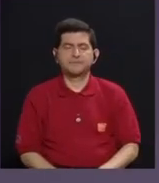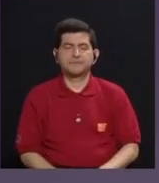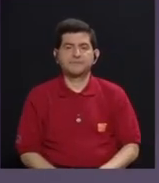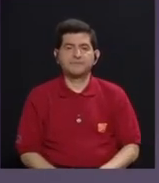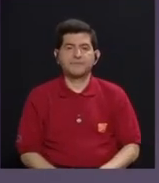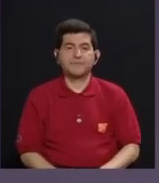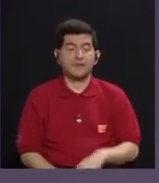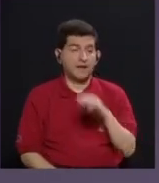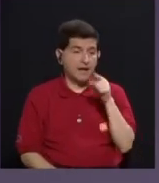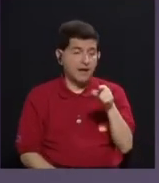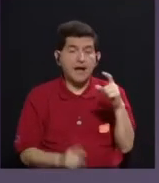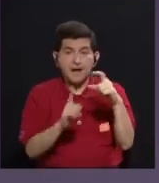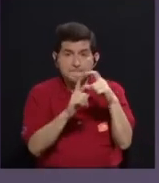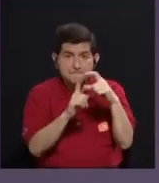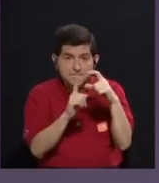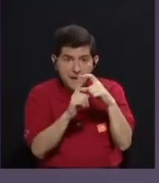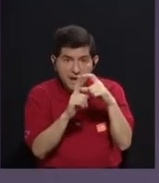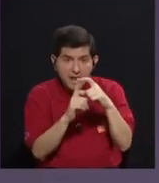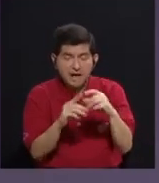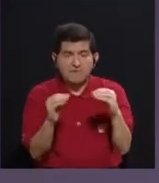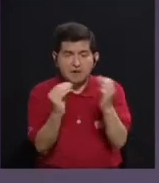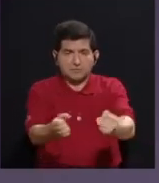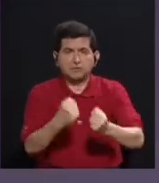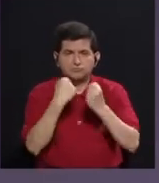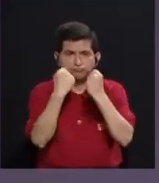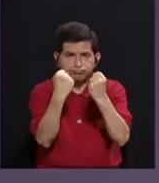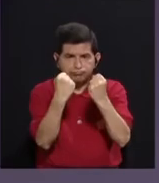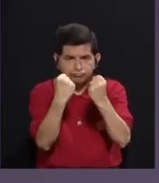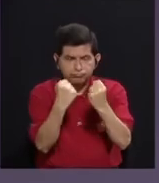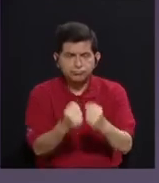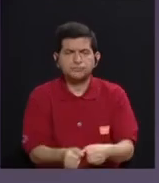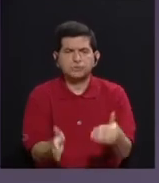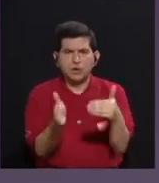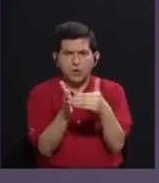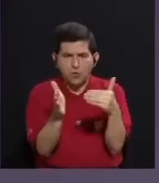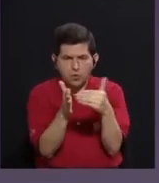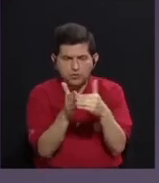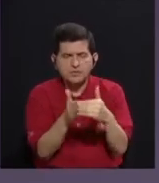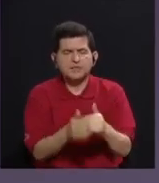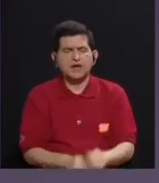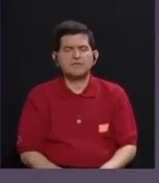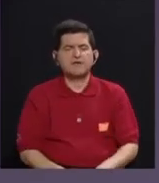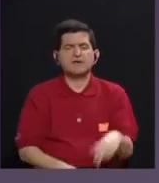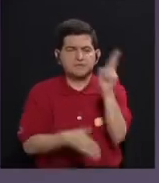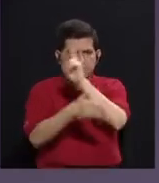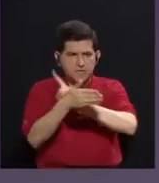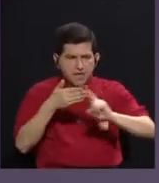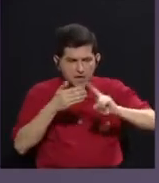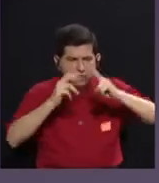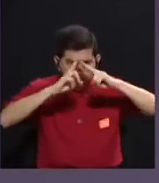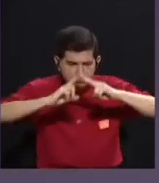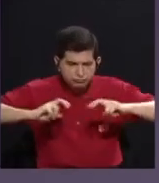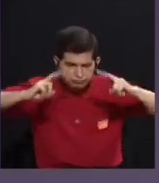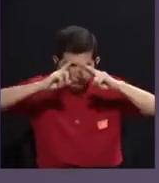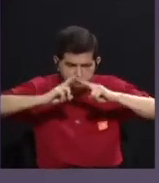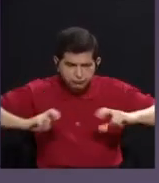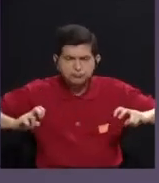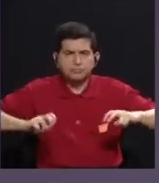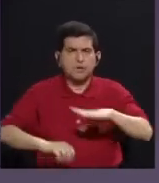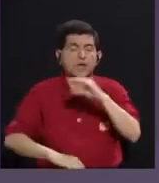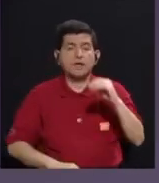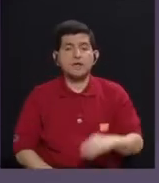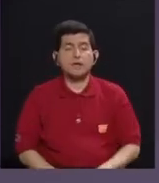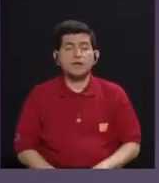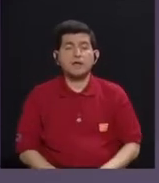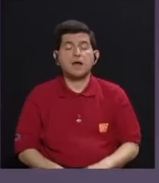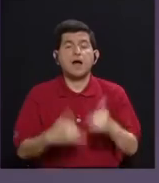la palabra toma mucha fuerza al ser reapropiada desde la misma academia y a hacer